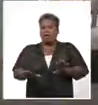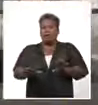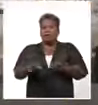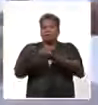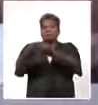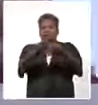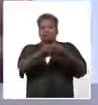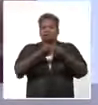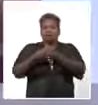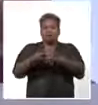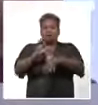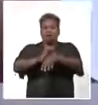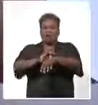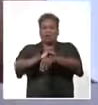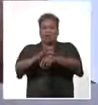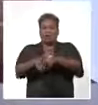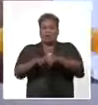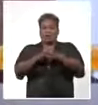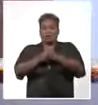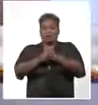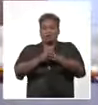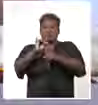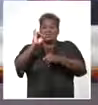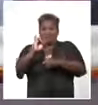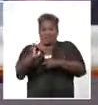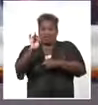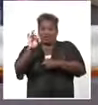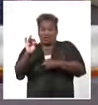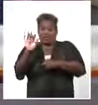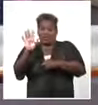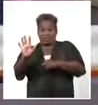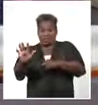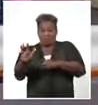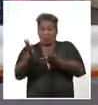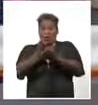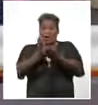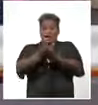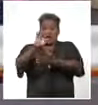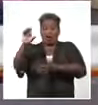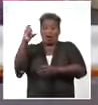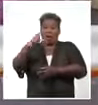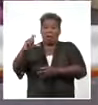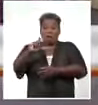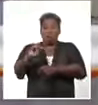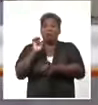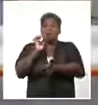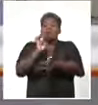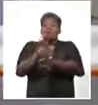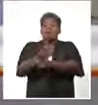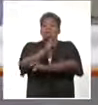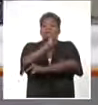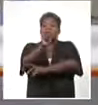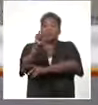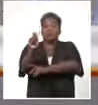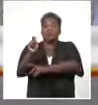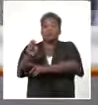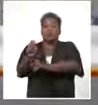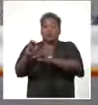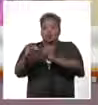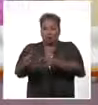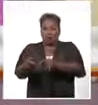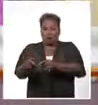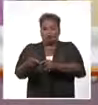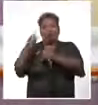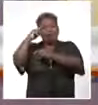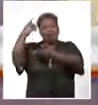COVID-19. En 675 escuelas agramontinas se reinició el curso escolar como se había previsto. El recibimiento a cada